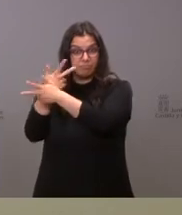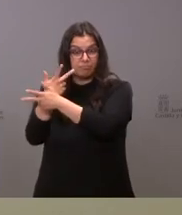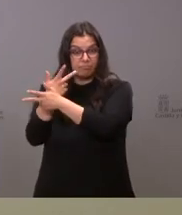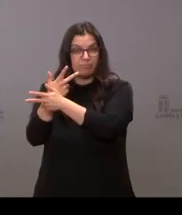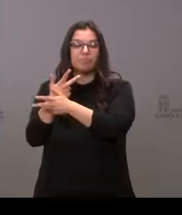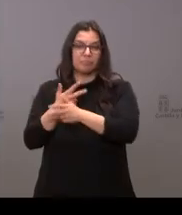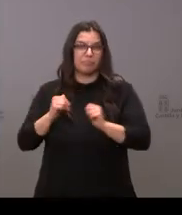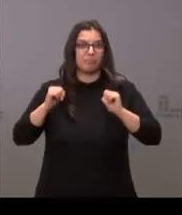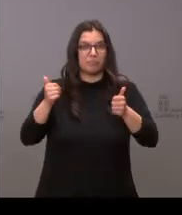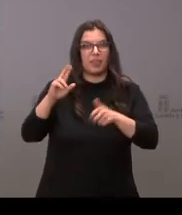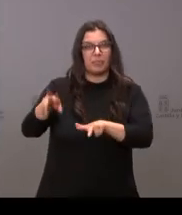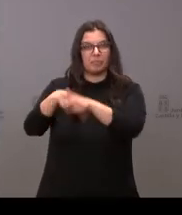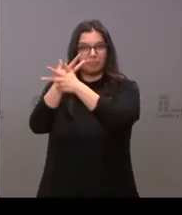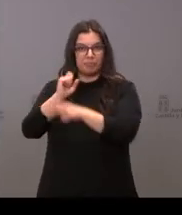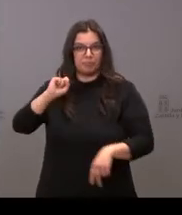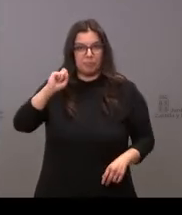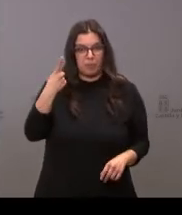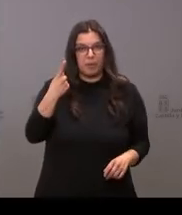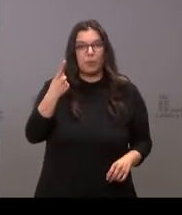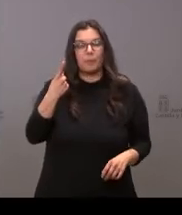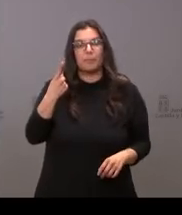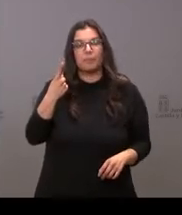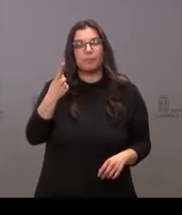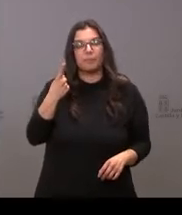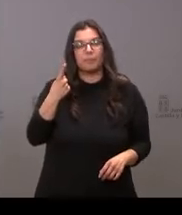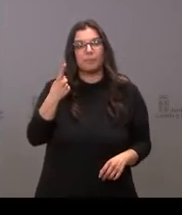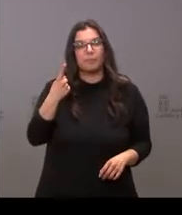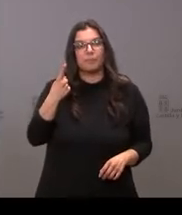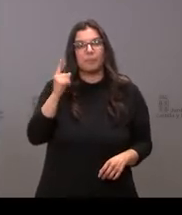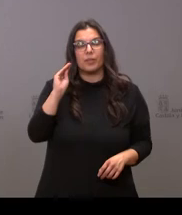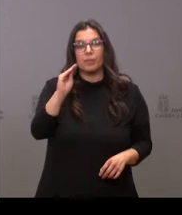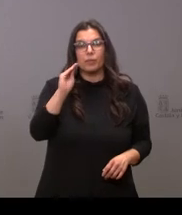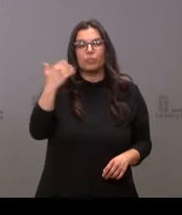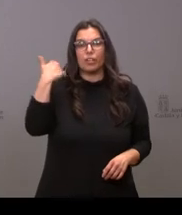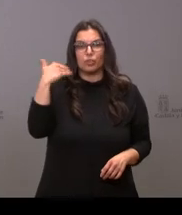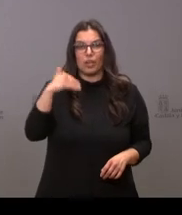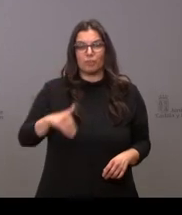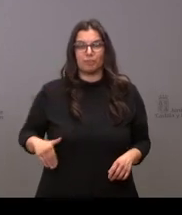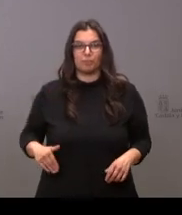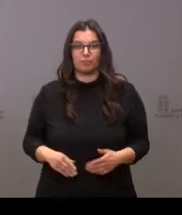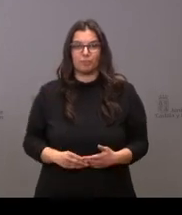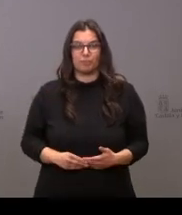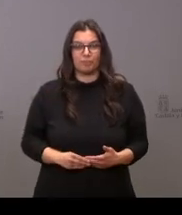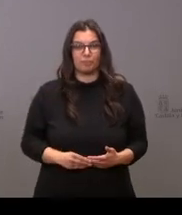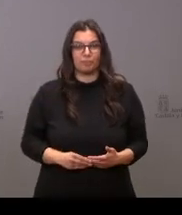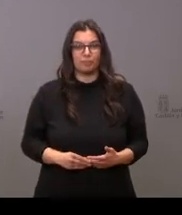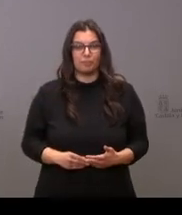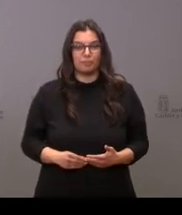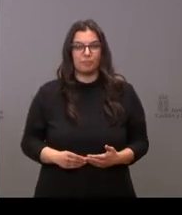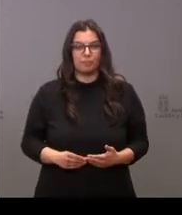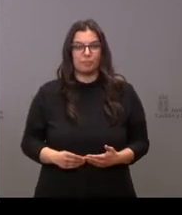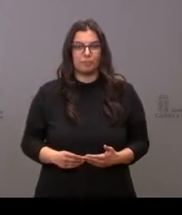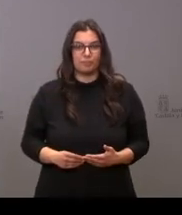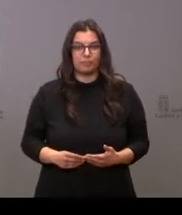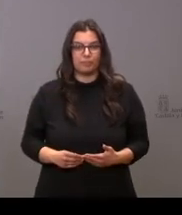abrimos ese turno como siempre y en esta ocasión lo vamos a hacer en Soria Noticias con Sergio García cuando quiera Sergio